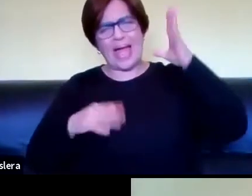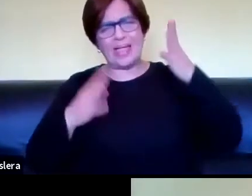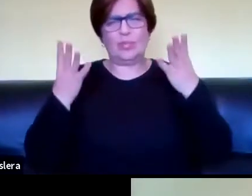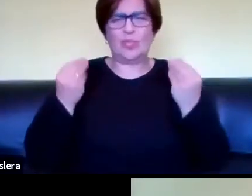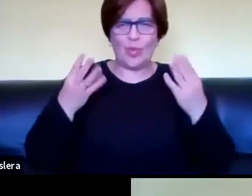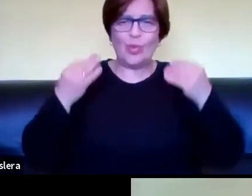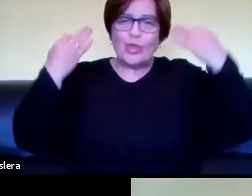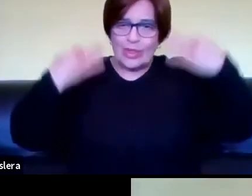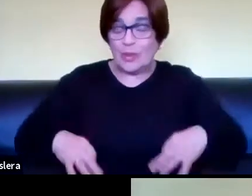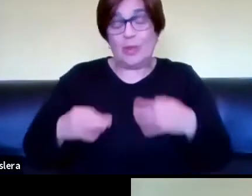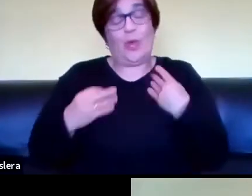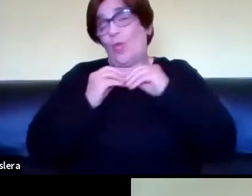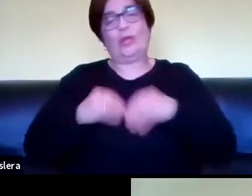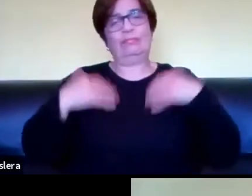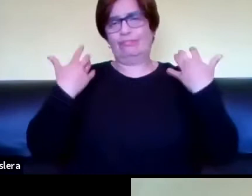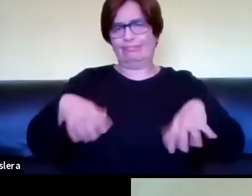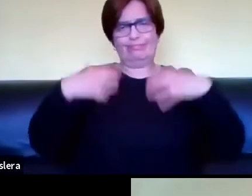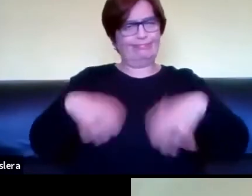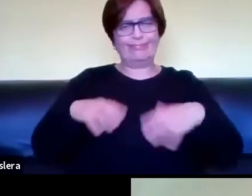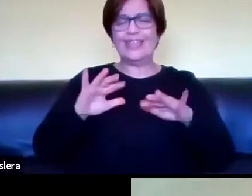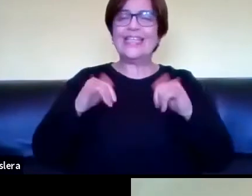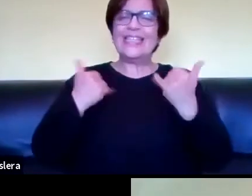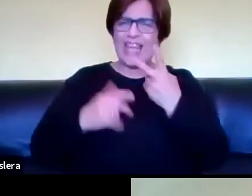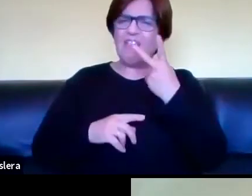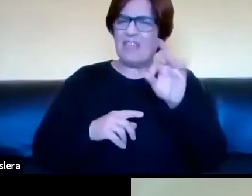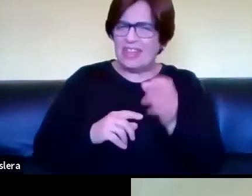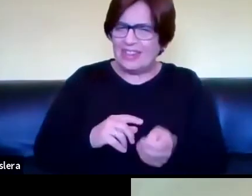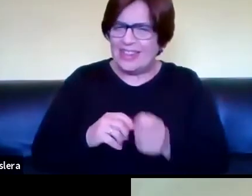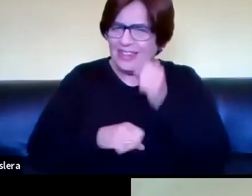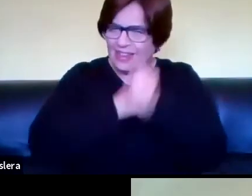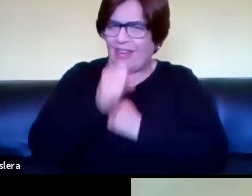No saquemos cuentas, pero creo que ya dos décadas, mirá.